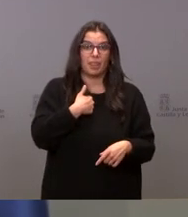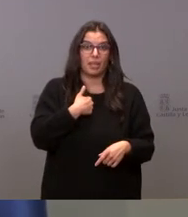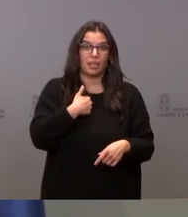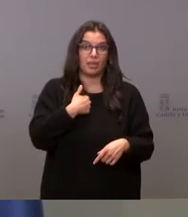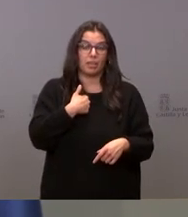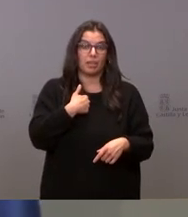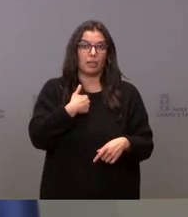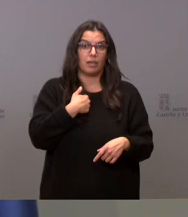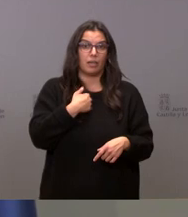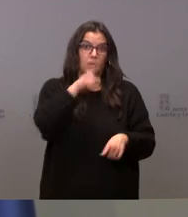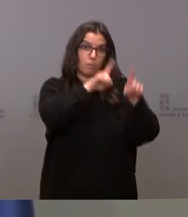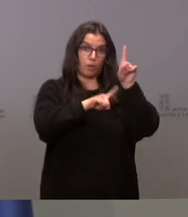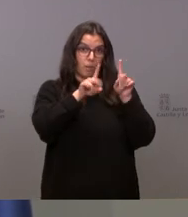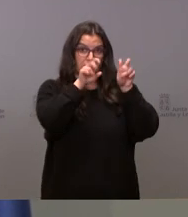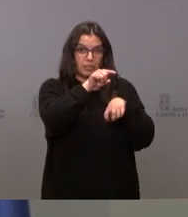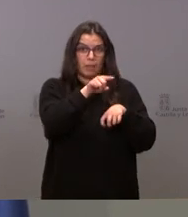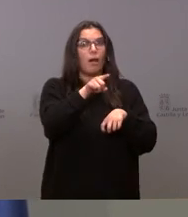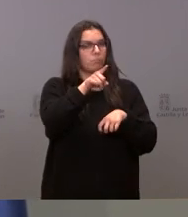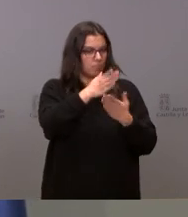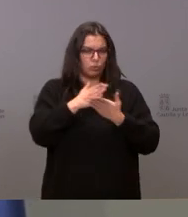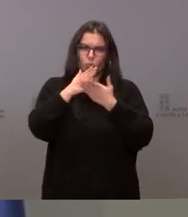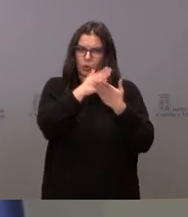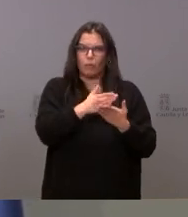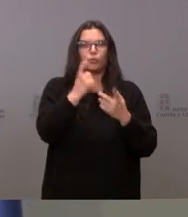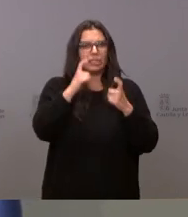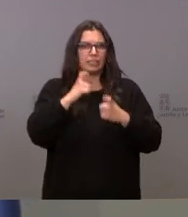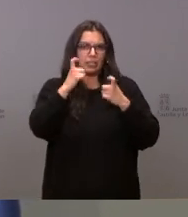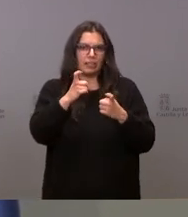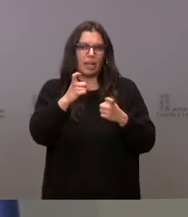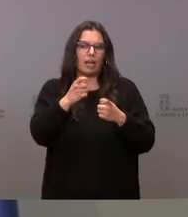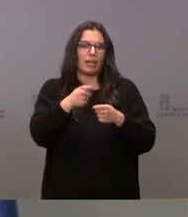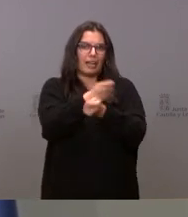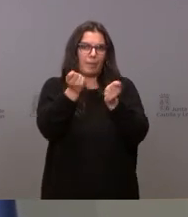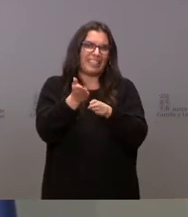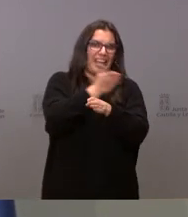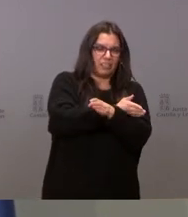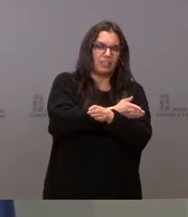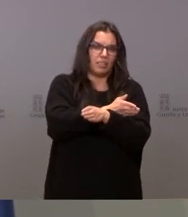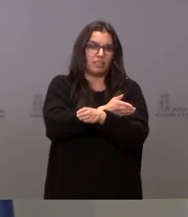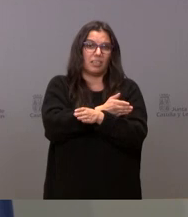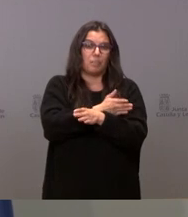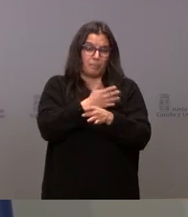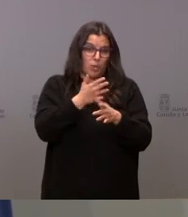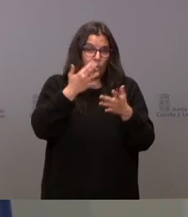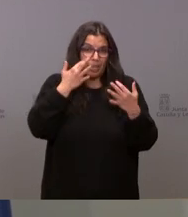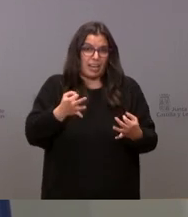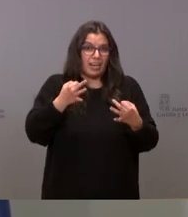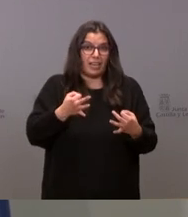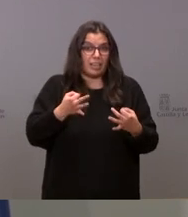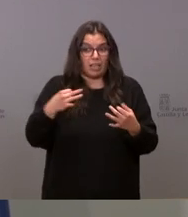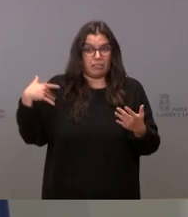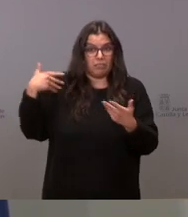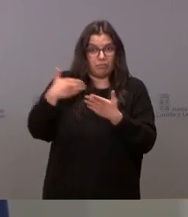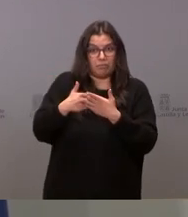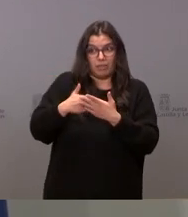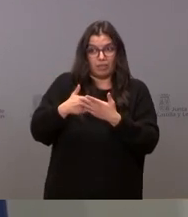una inconveniencia a este respecto lo analizaremos veremos si es posible repartirlo con anterioridad pero es la práctica que hemos tenido